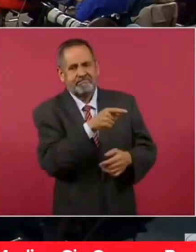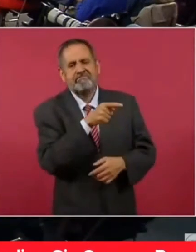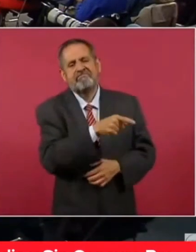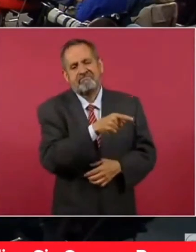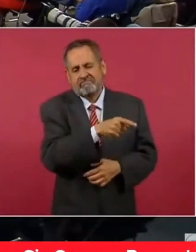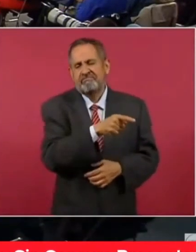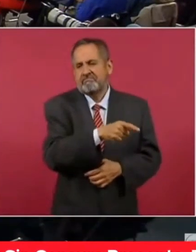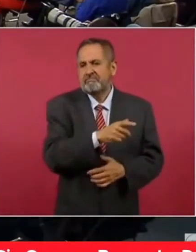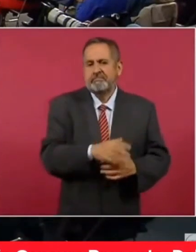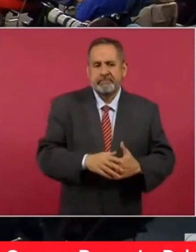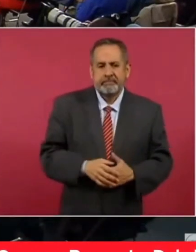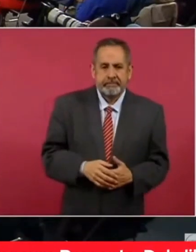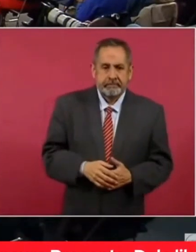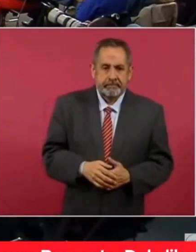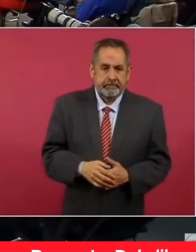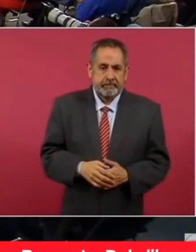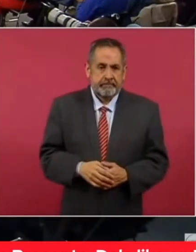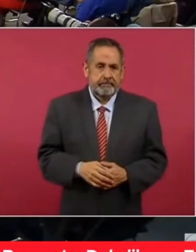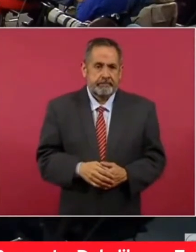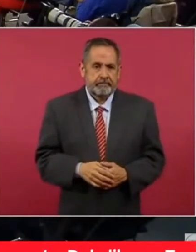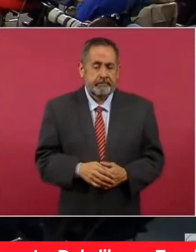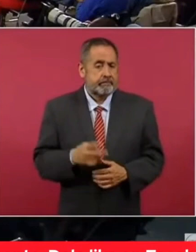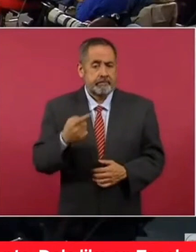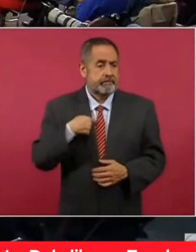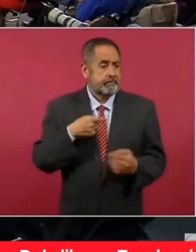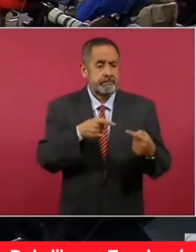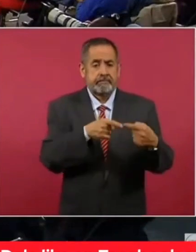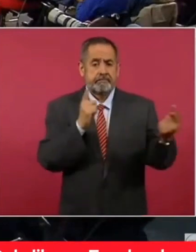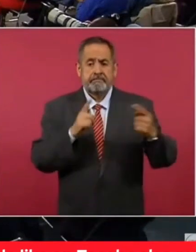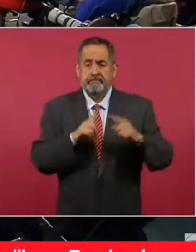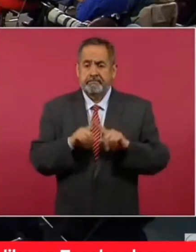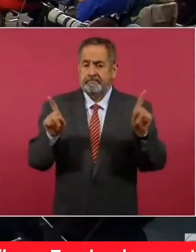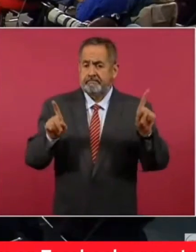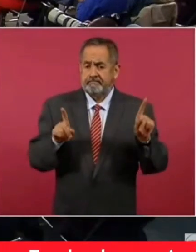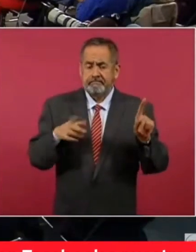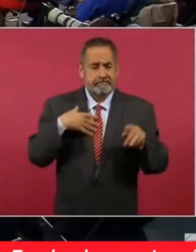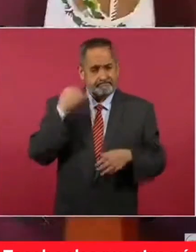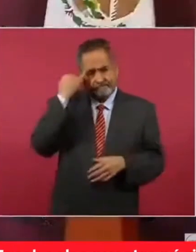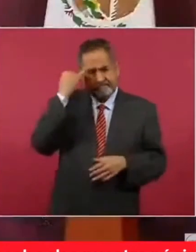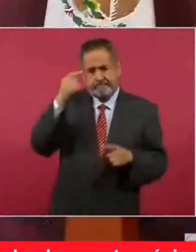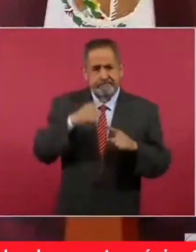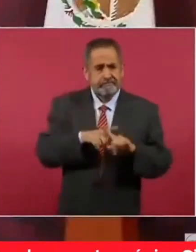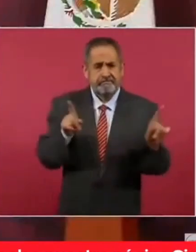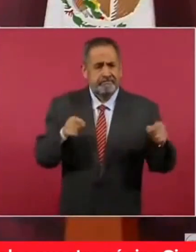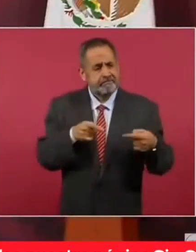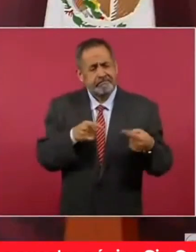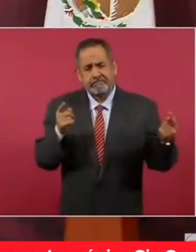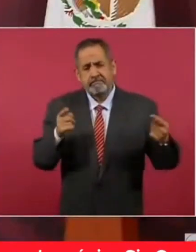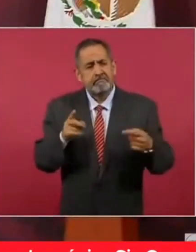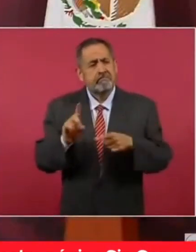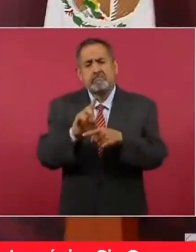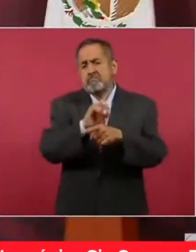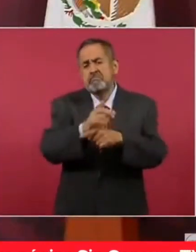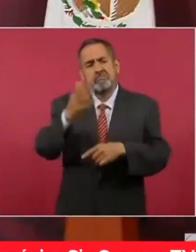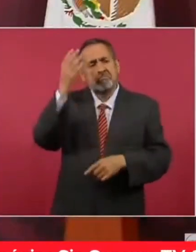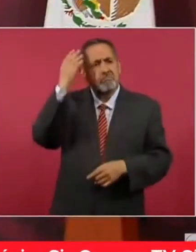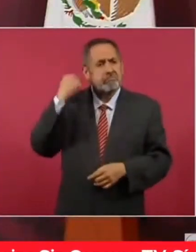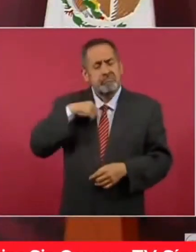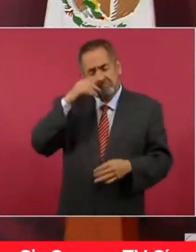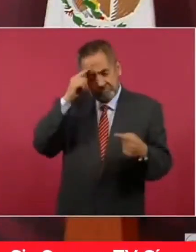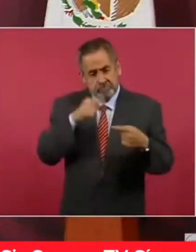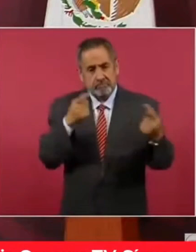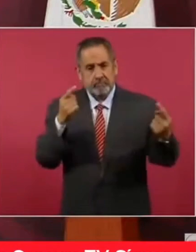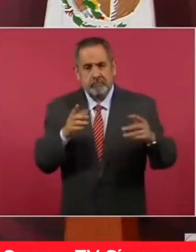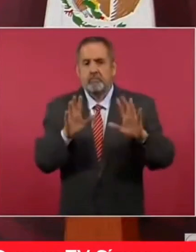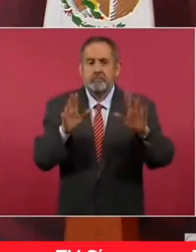Y por eso somos diferentes, somos distintos. Y traemos diferencias desde hace tiempo. Bueno, pero a